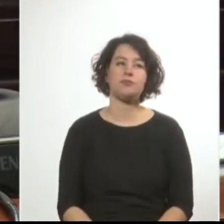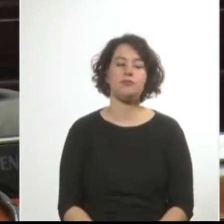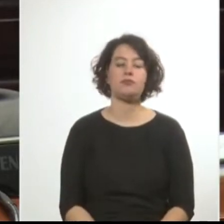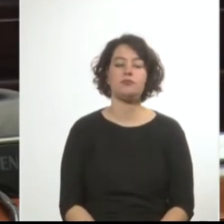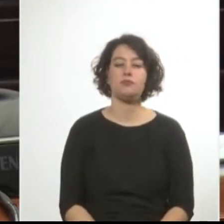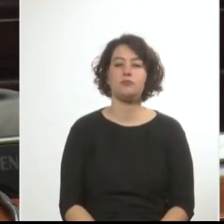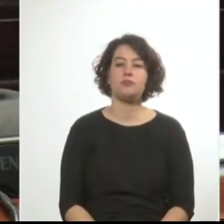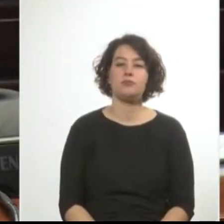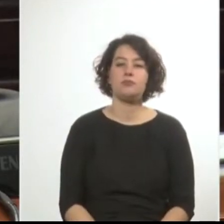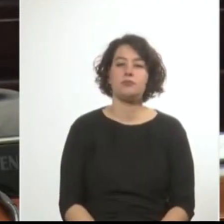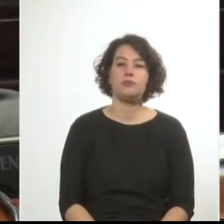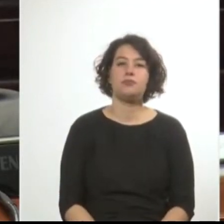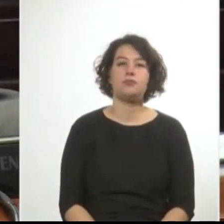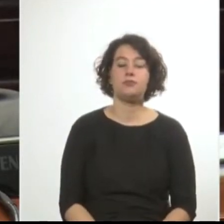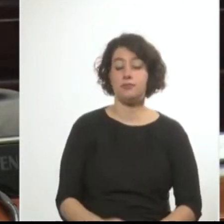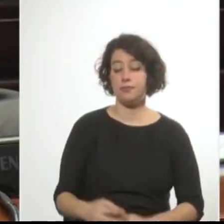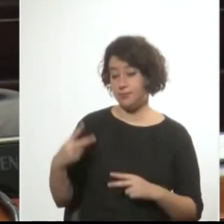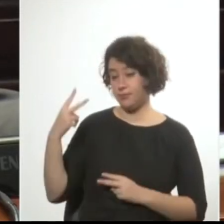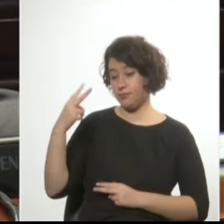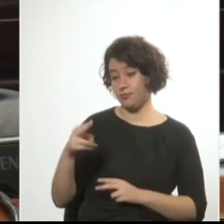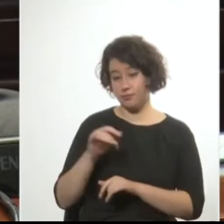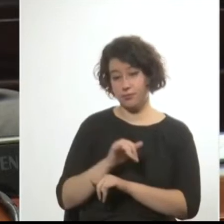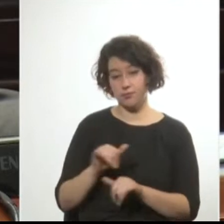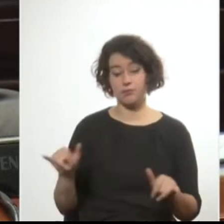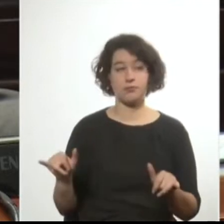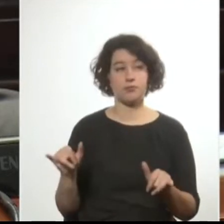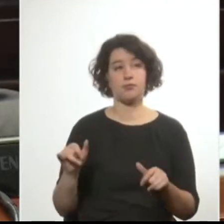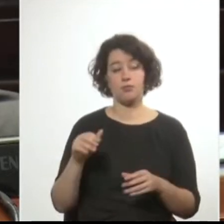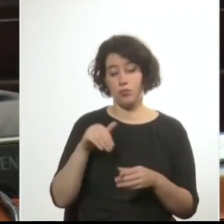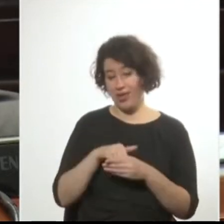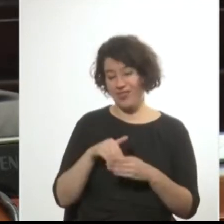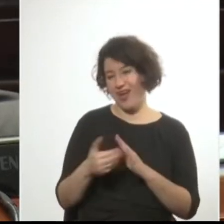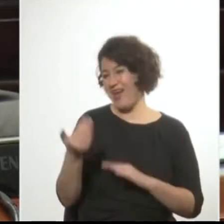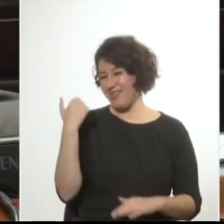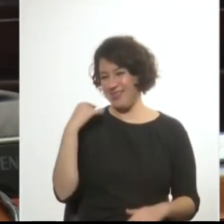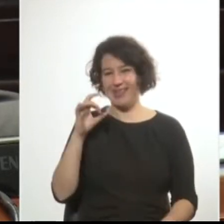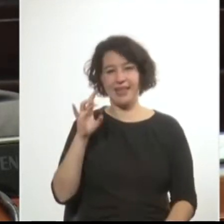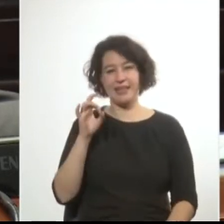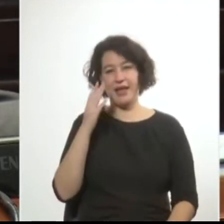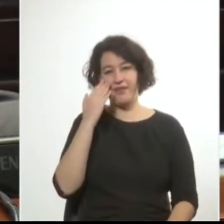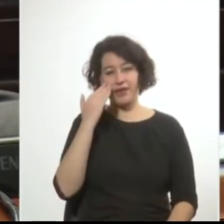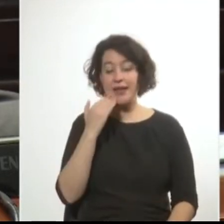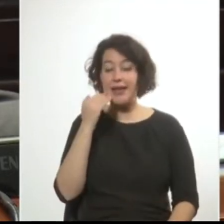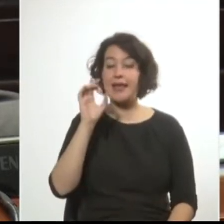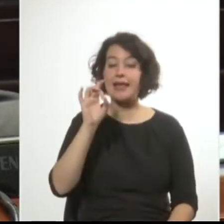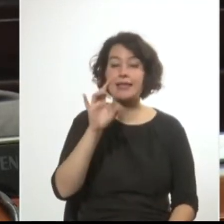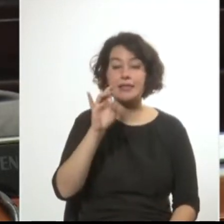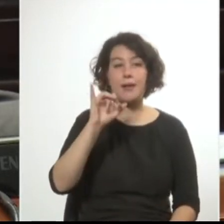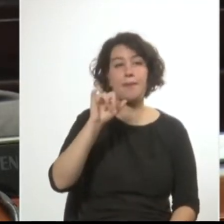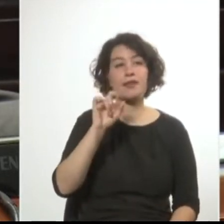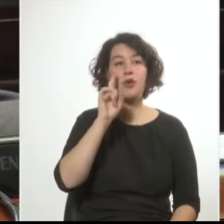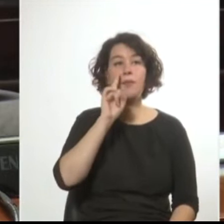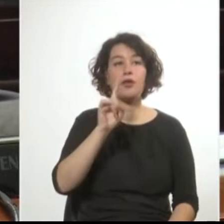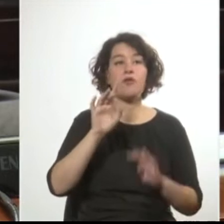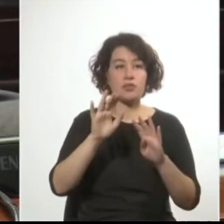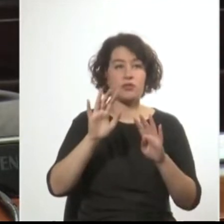el plazo votado en la sesión del 15 de abril, el 15 de mayo de 1972,